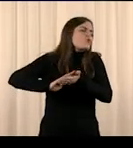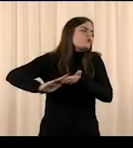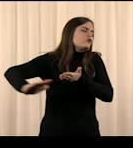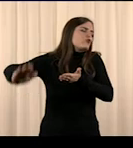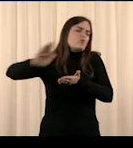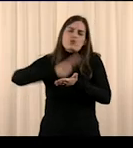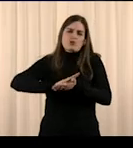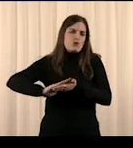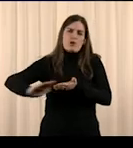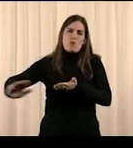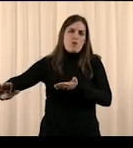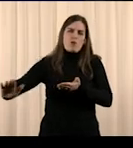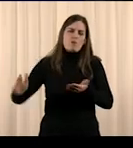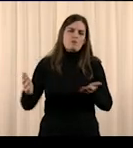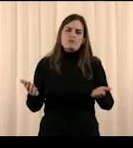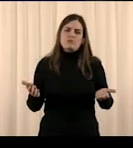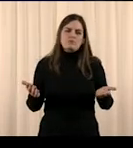Muchísimo tiempo.